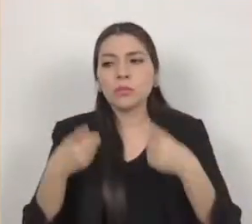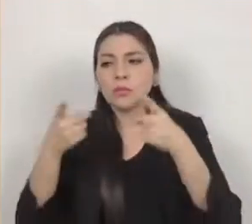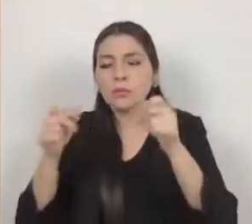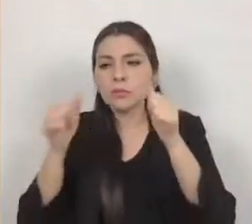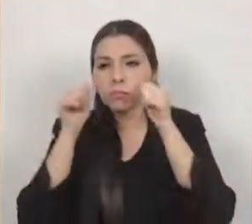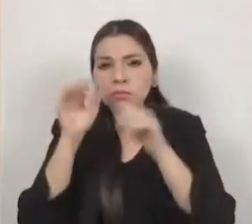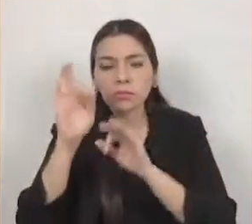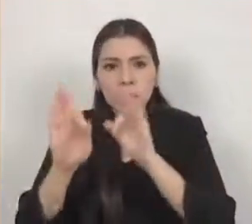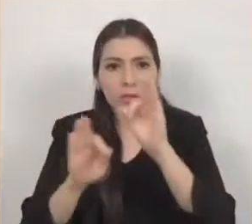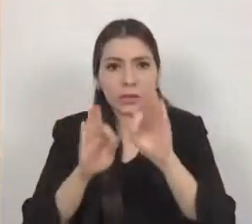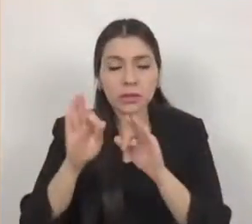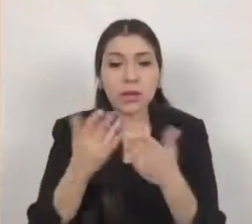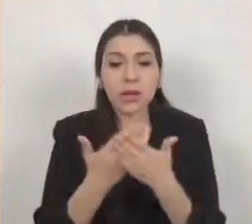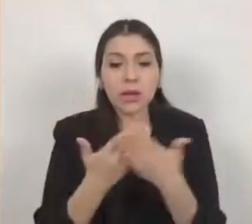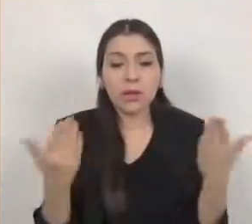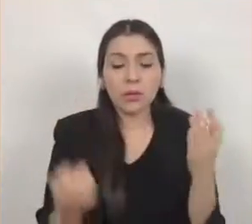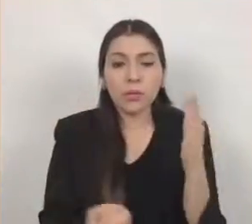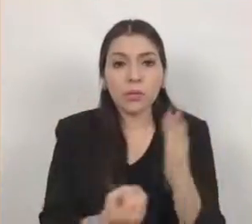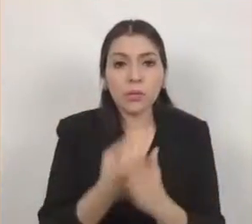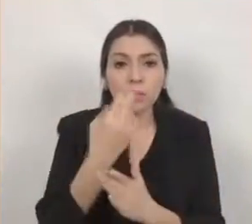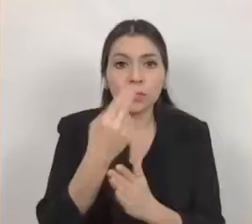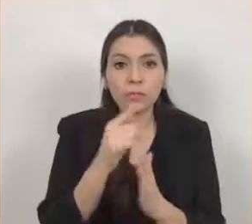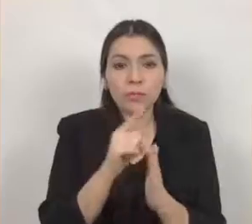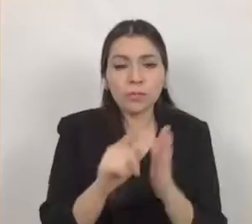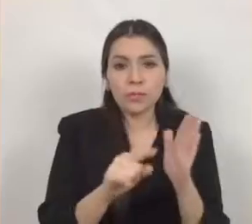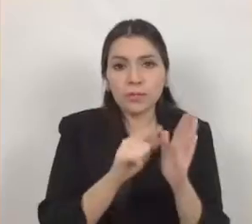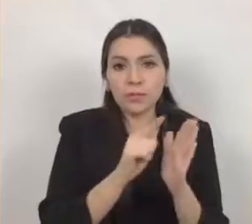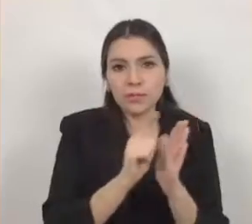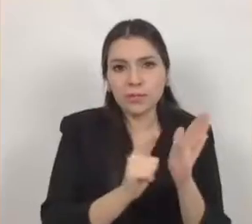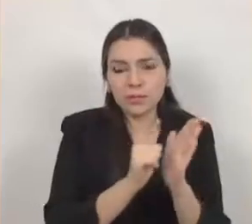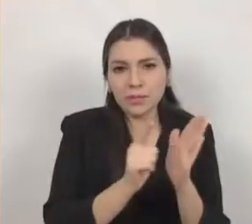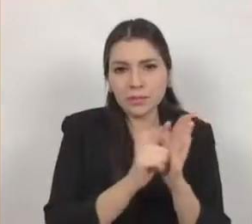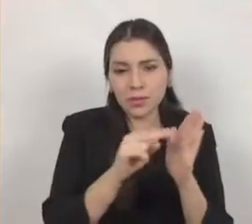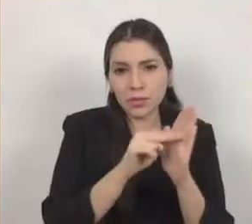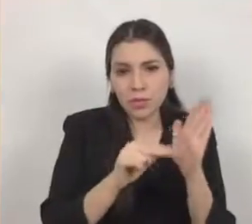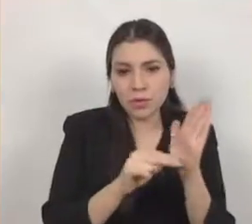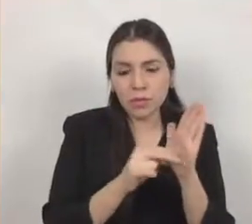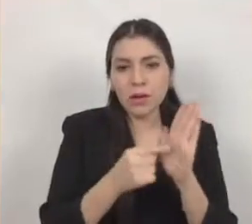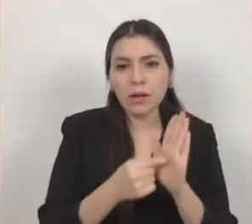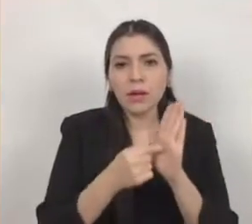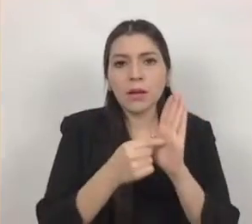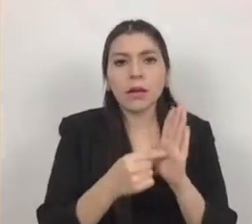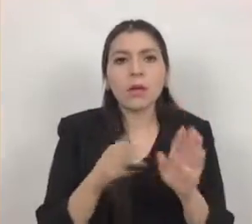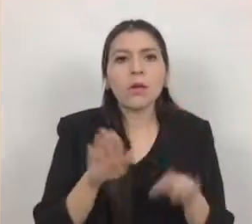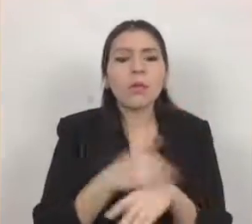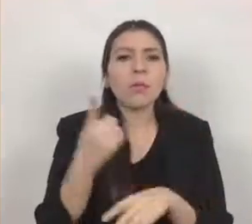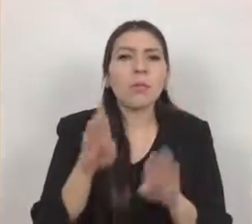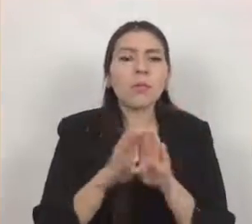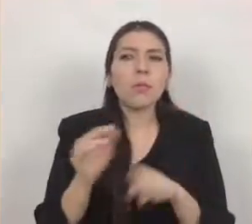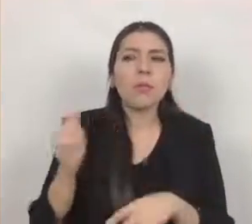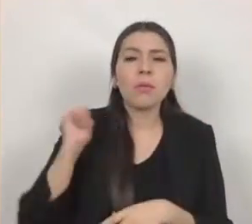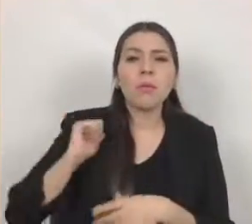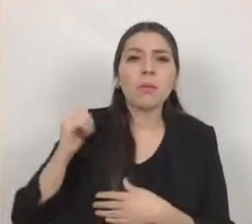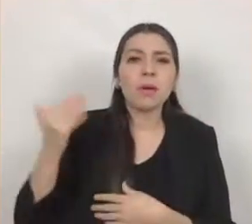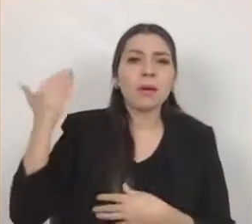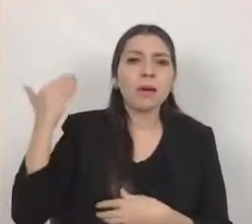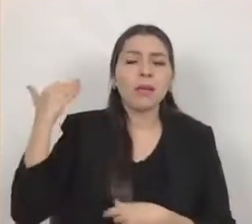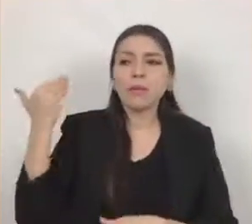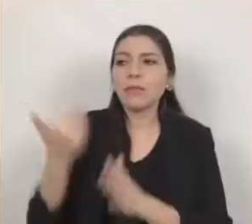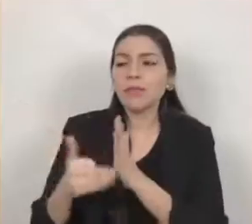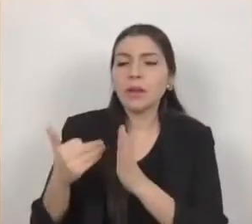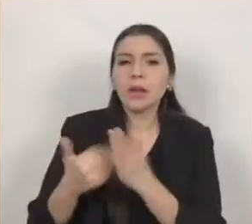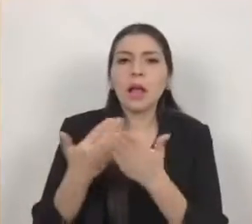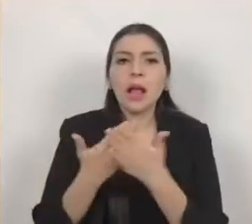normatividad se busca pasar de la vieja perspectiva médica o caritativa a un enfoque